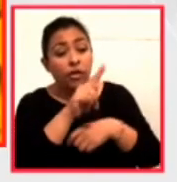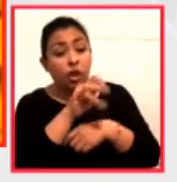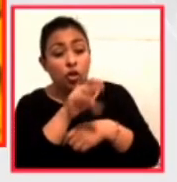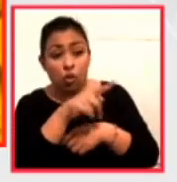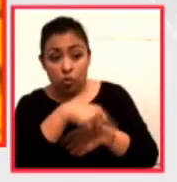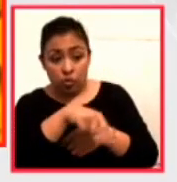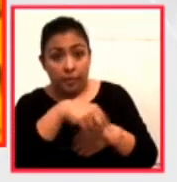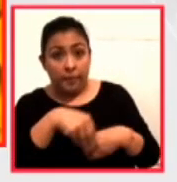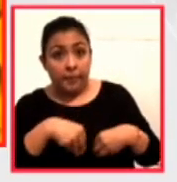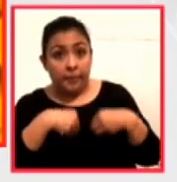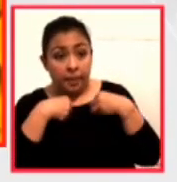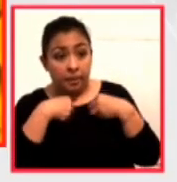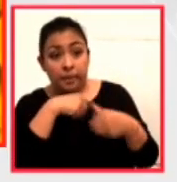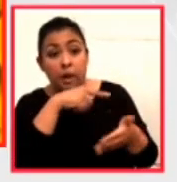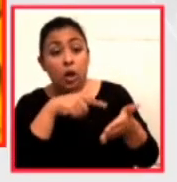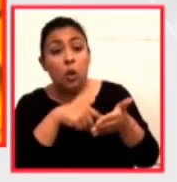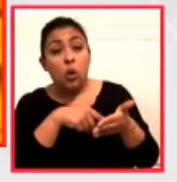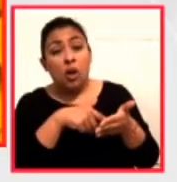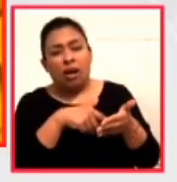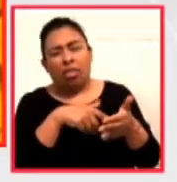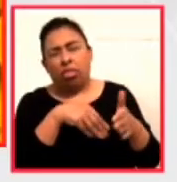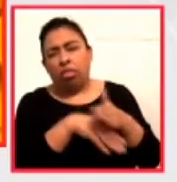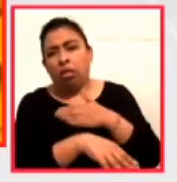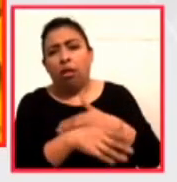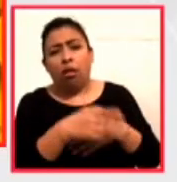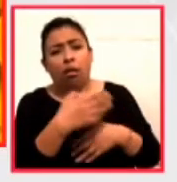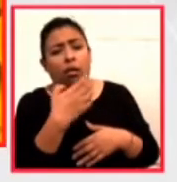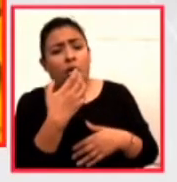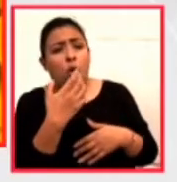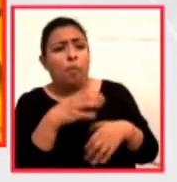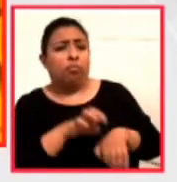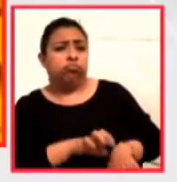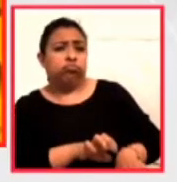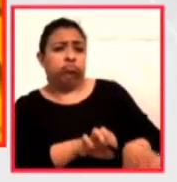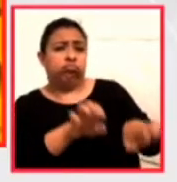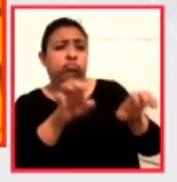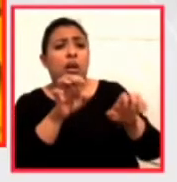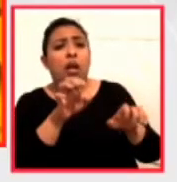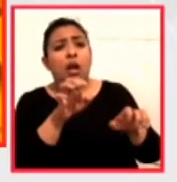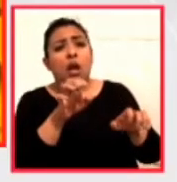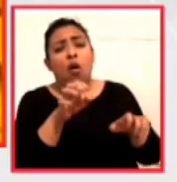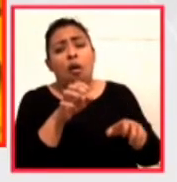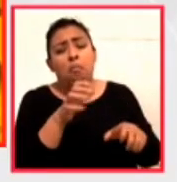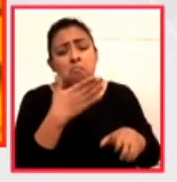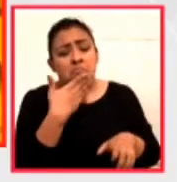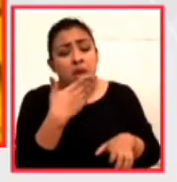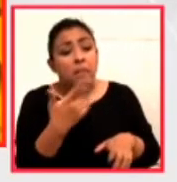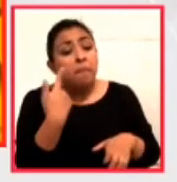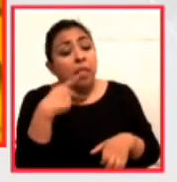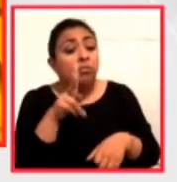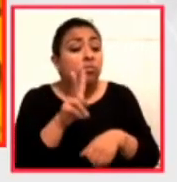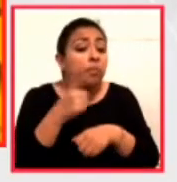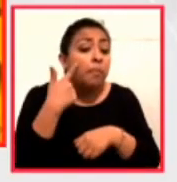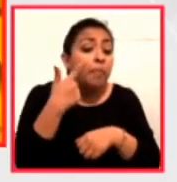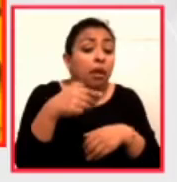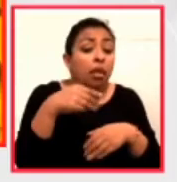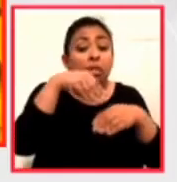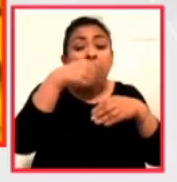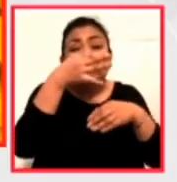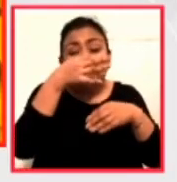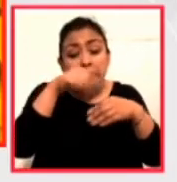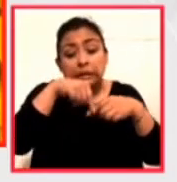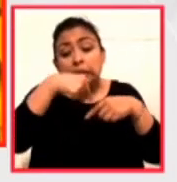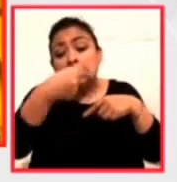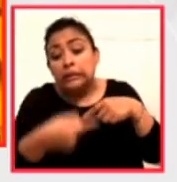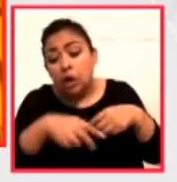viven en el gran hotel abismo con todos los lujos, con todas las comodidades, pero pendientes, pendiendo en el abismo a punto de caerse.